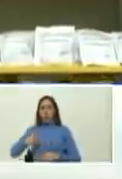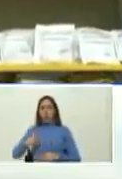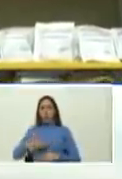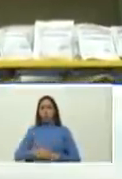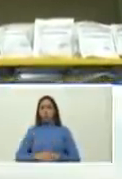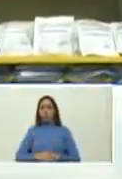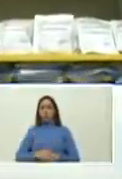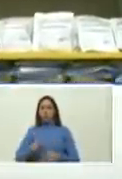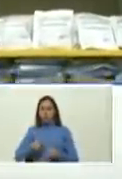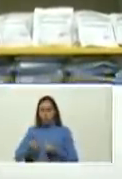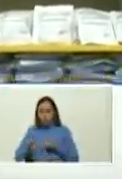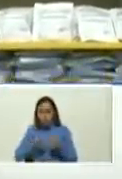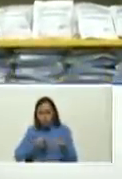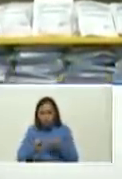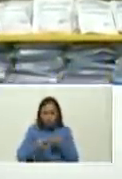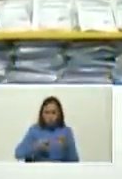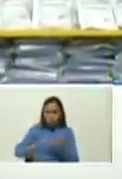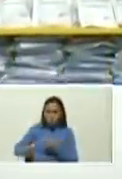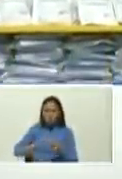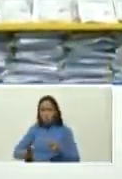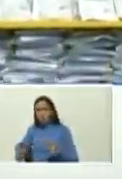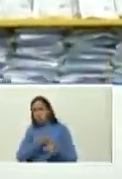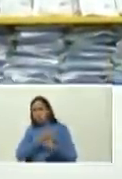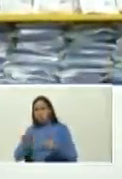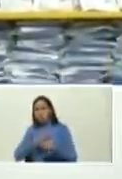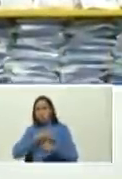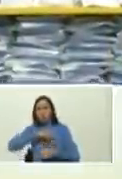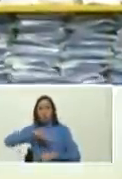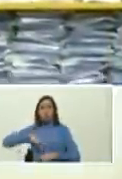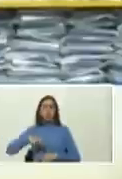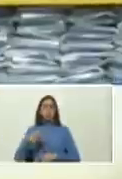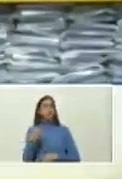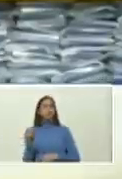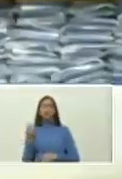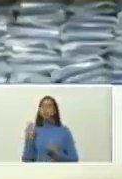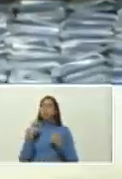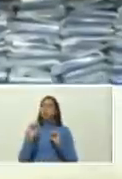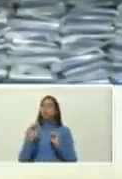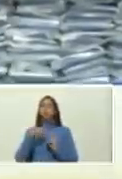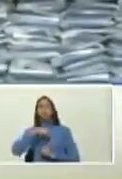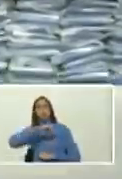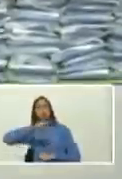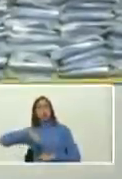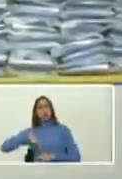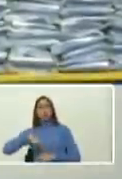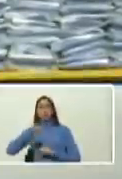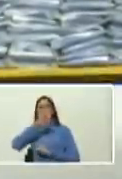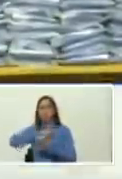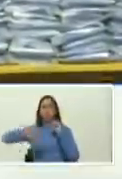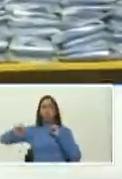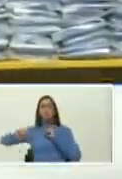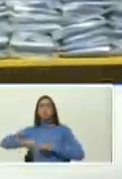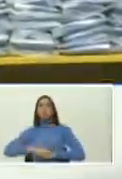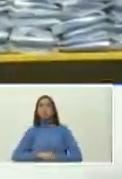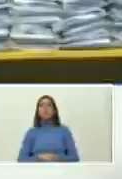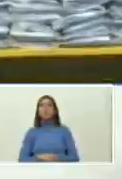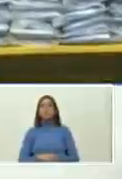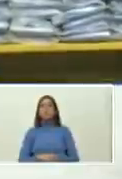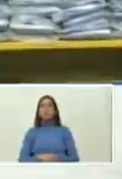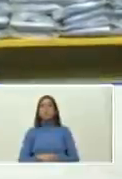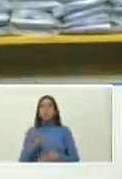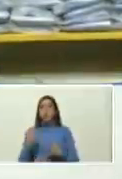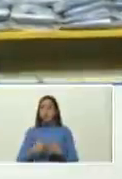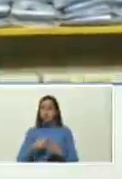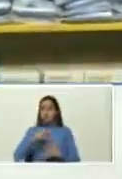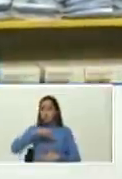de someternos de amarrarnos de amordazarnos no no podrán con nosotros no podrán con nosotros y tenemos